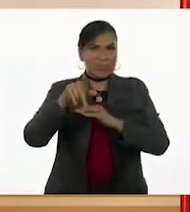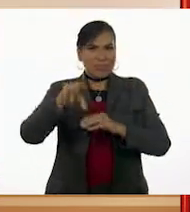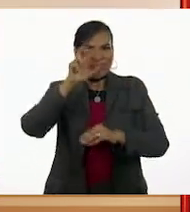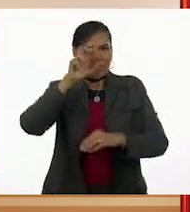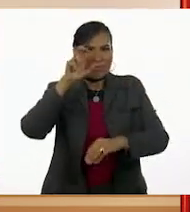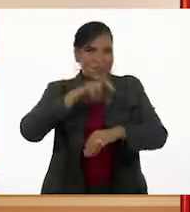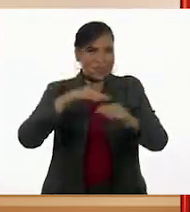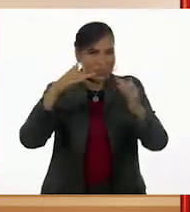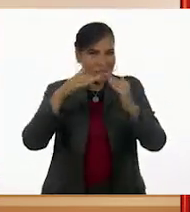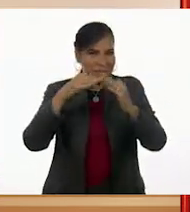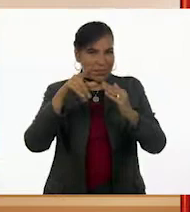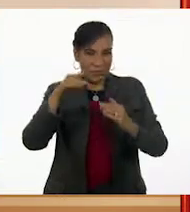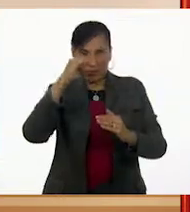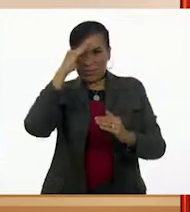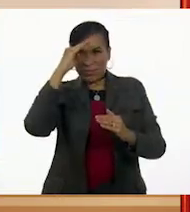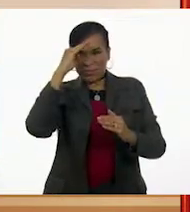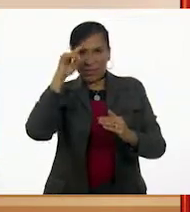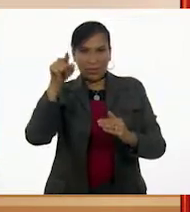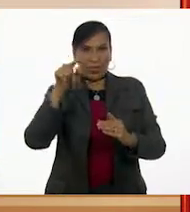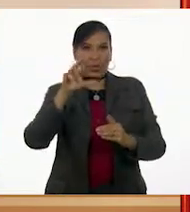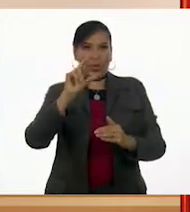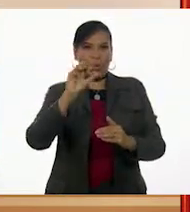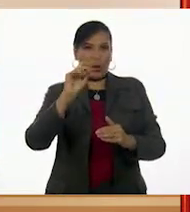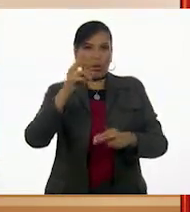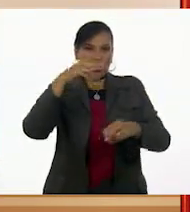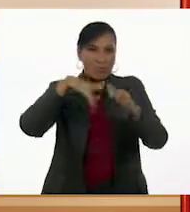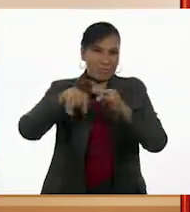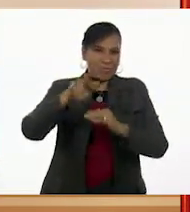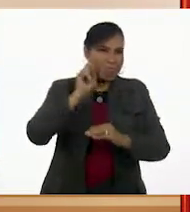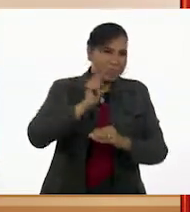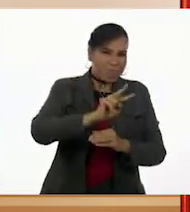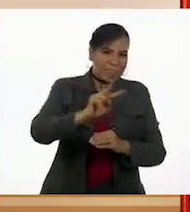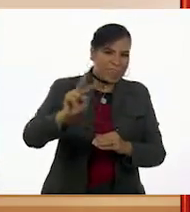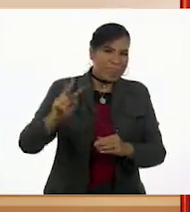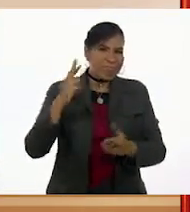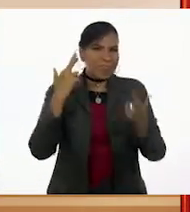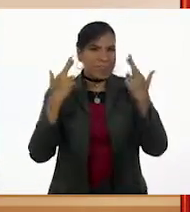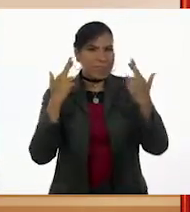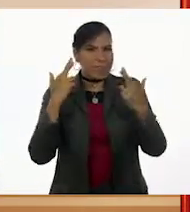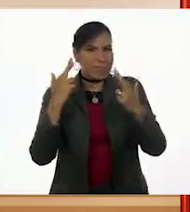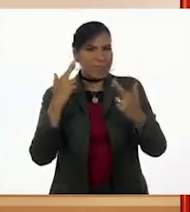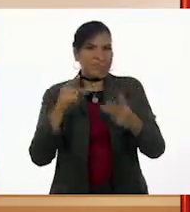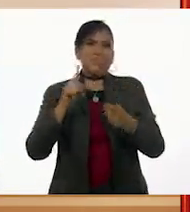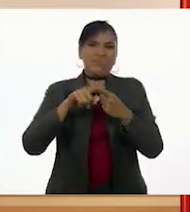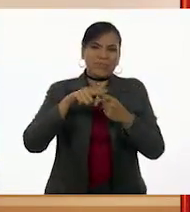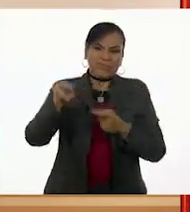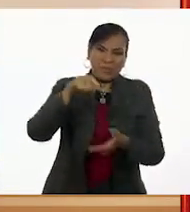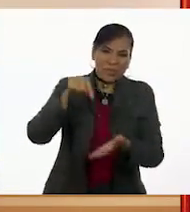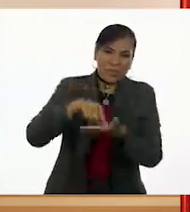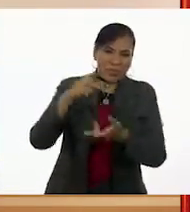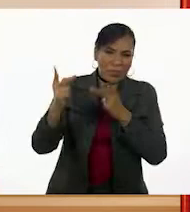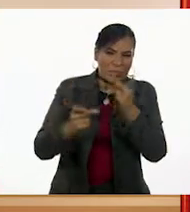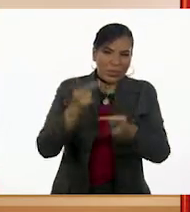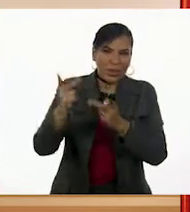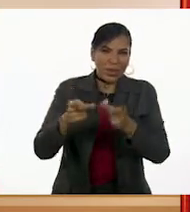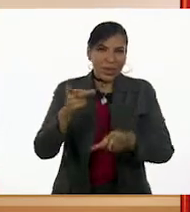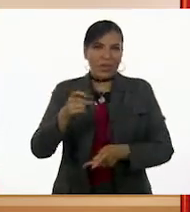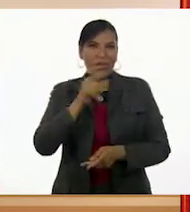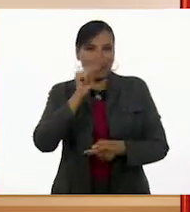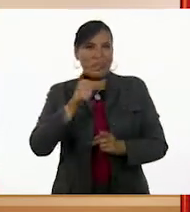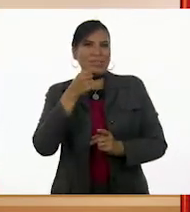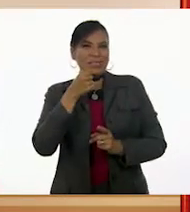la casa? Se preguntó Roberto mientras caminó hacia donde estaban los sonidos. ¿Quién anda ahí? Preguntó Roberto,